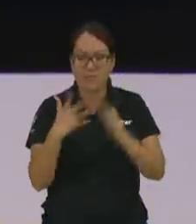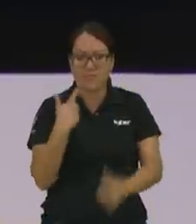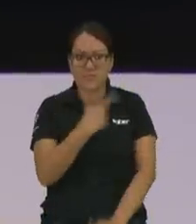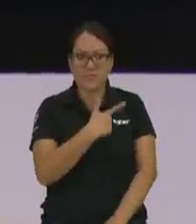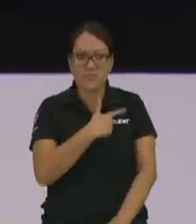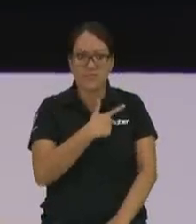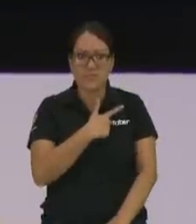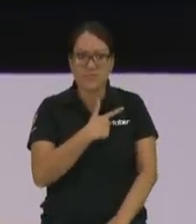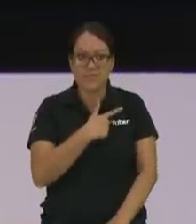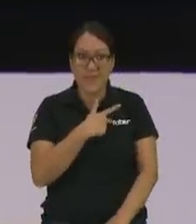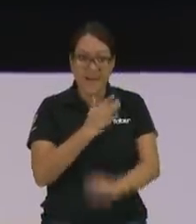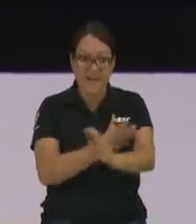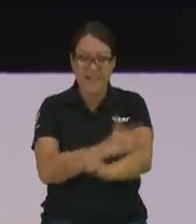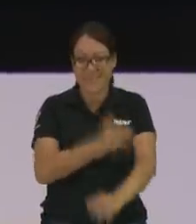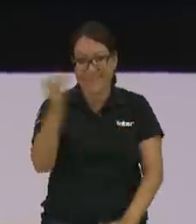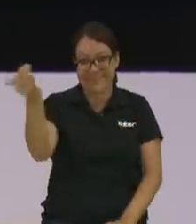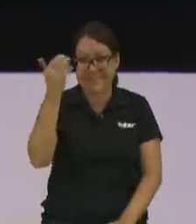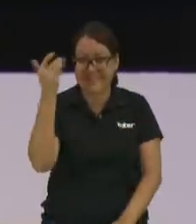como no nos han instruido